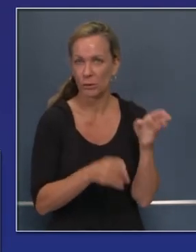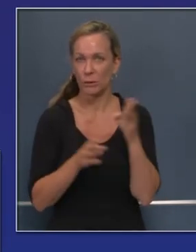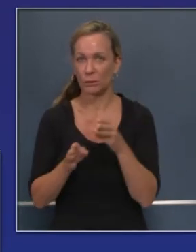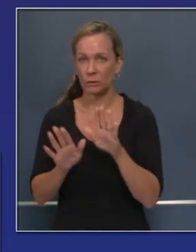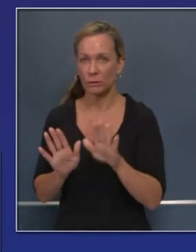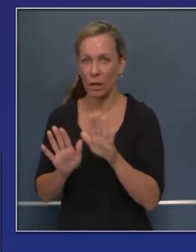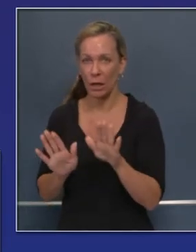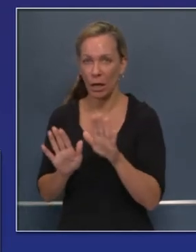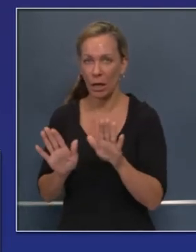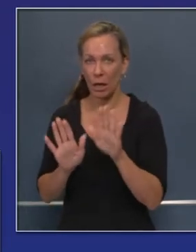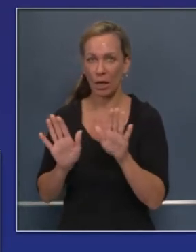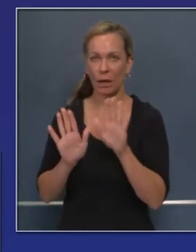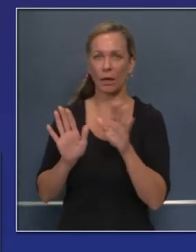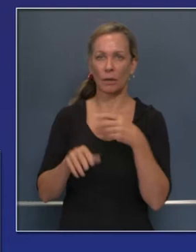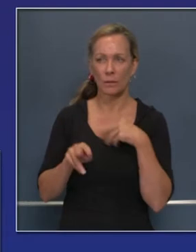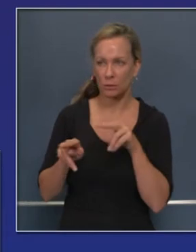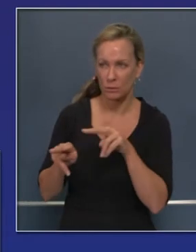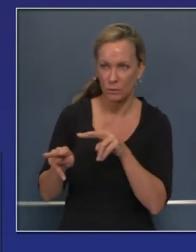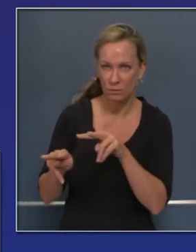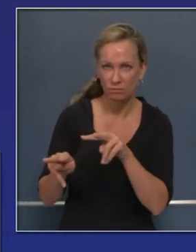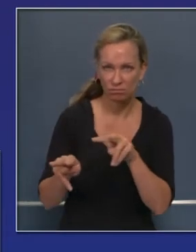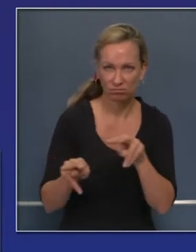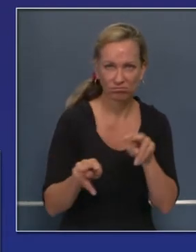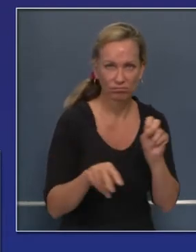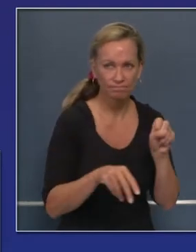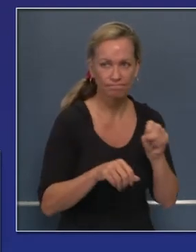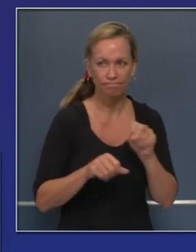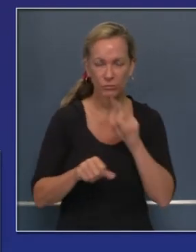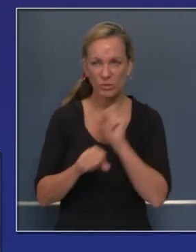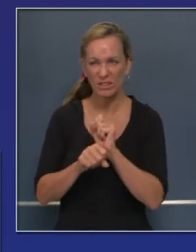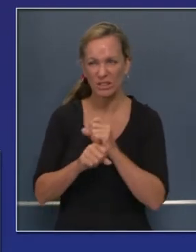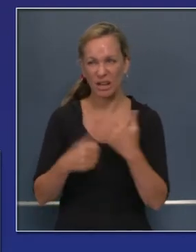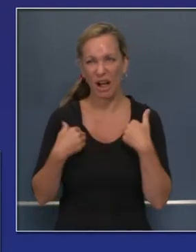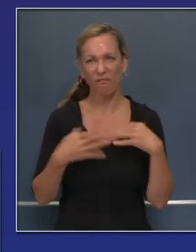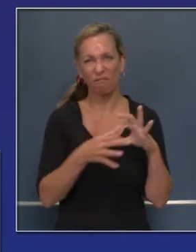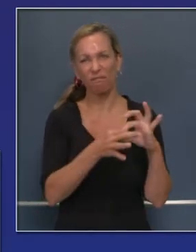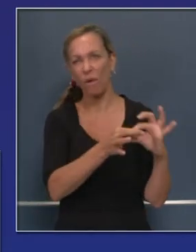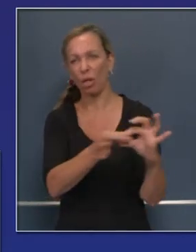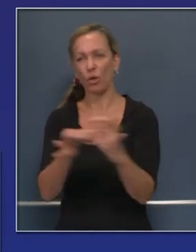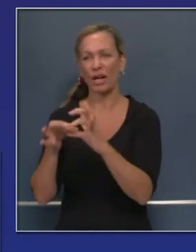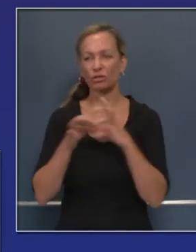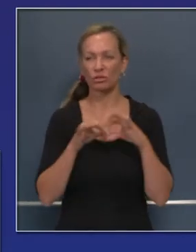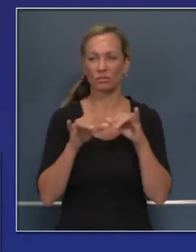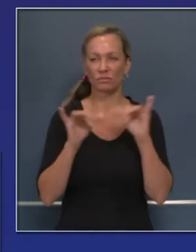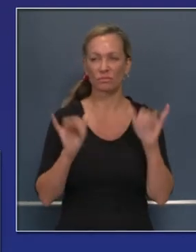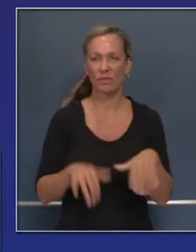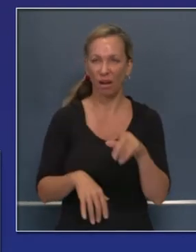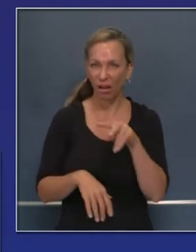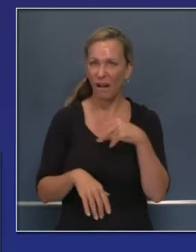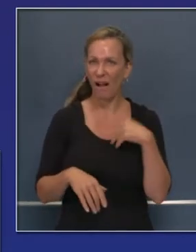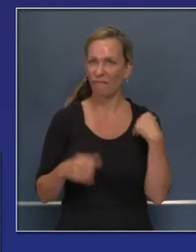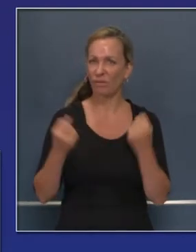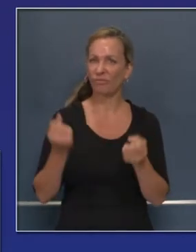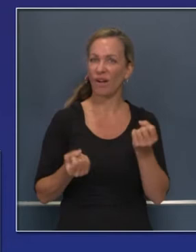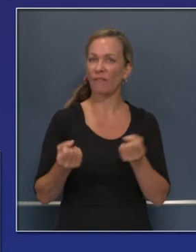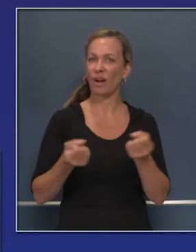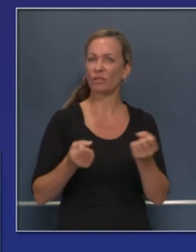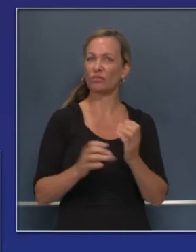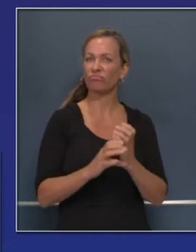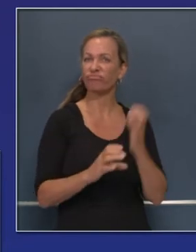y también hay camiones de bomberos de Santa Mónica, que fueron allí también de Tulare,